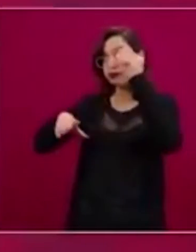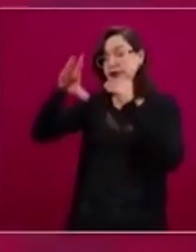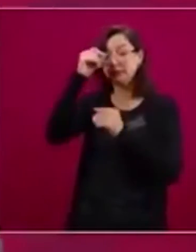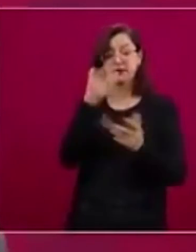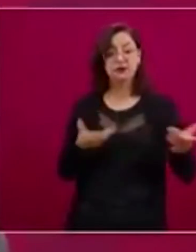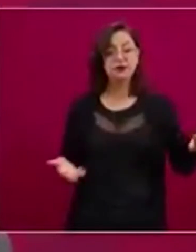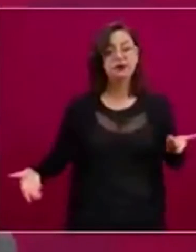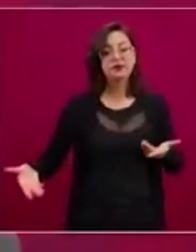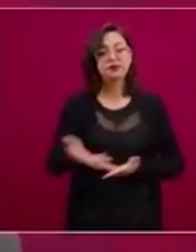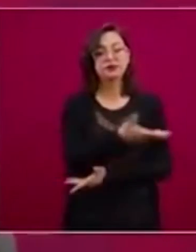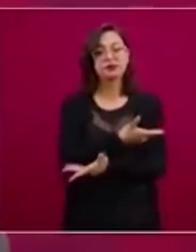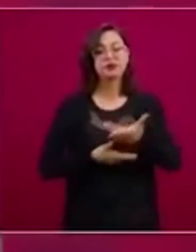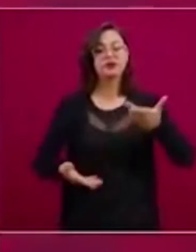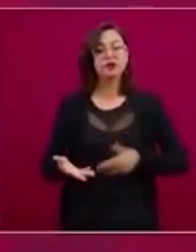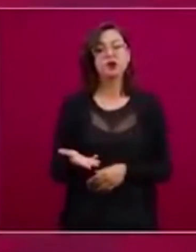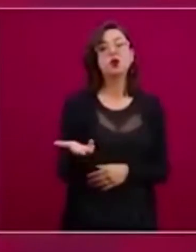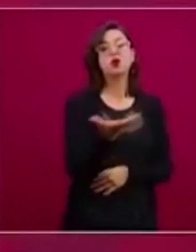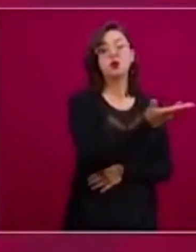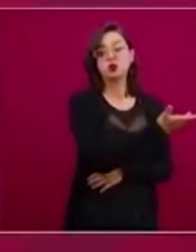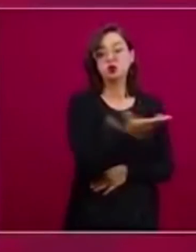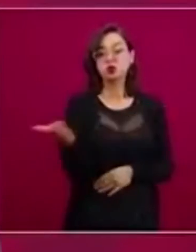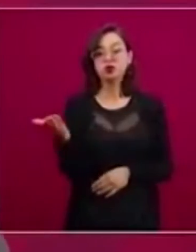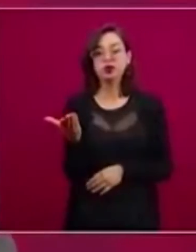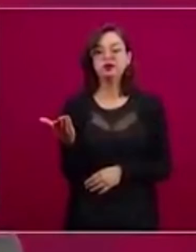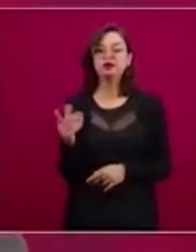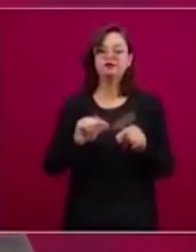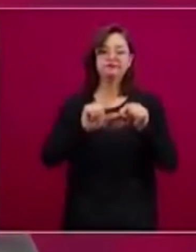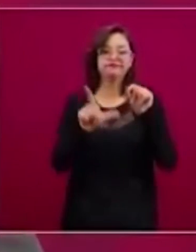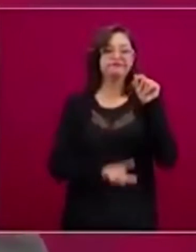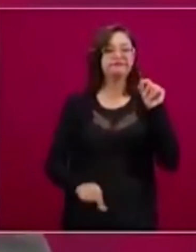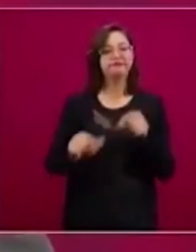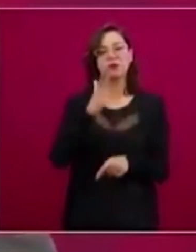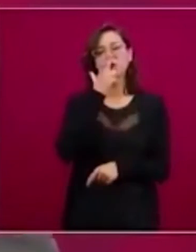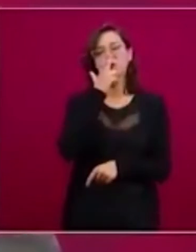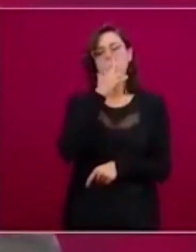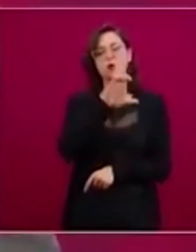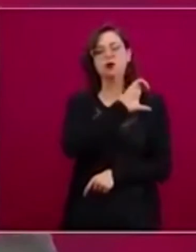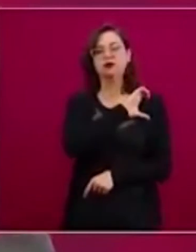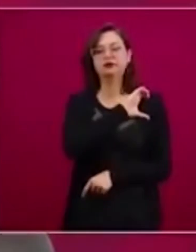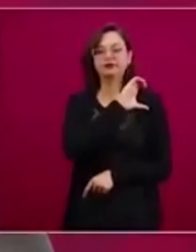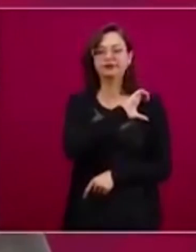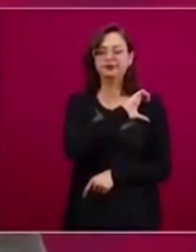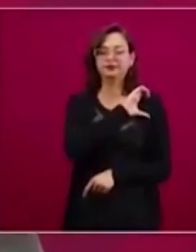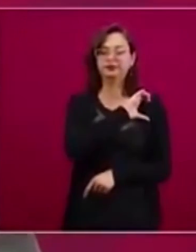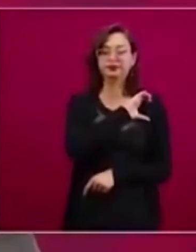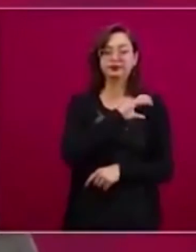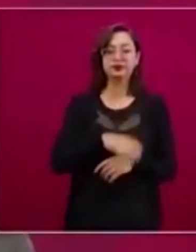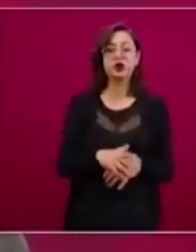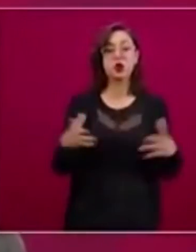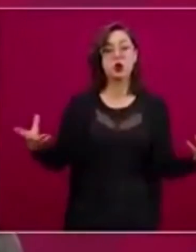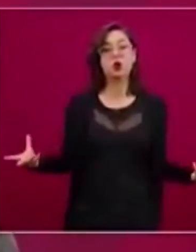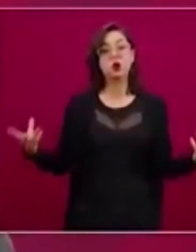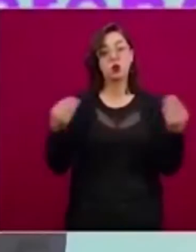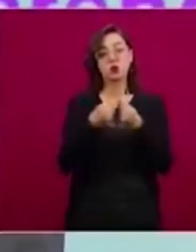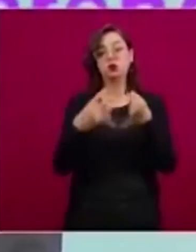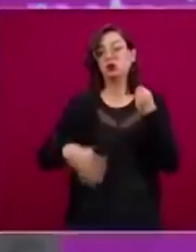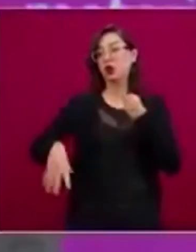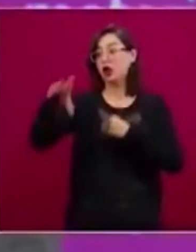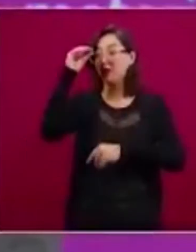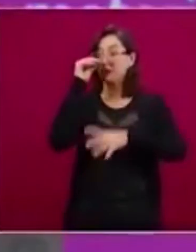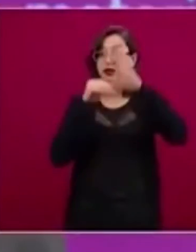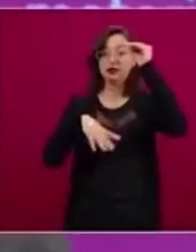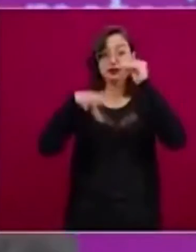Lo principal es que ustedes son lo más querido para México. Vamos a aprender juntos las materias, pero también